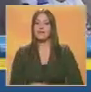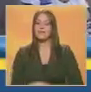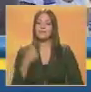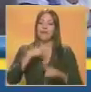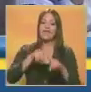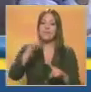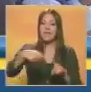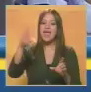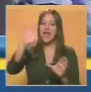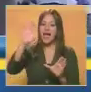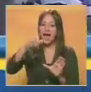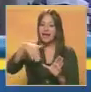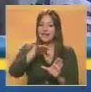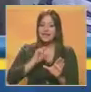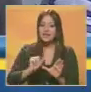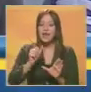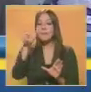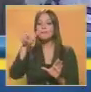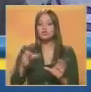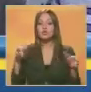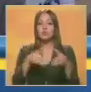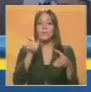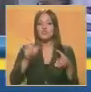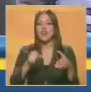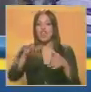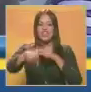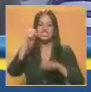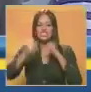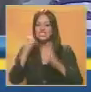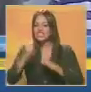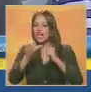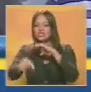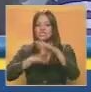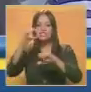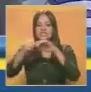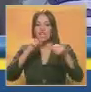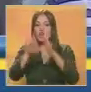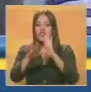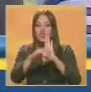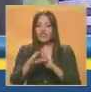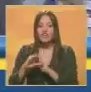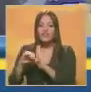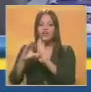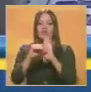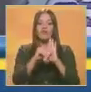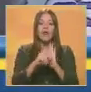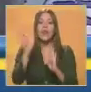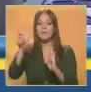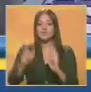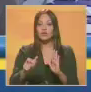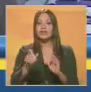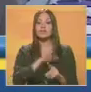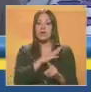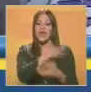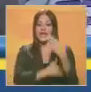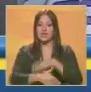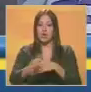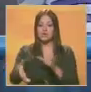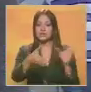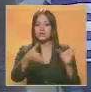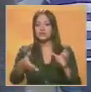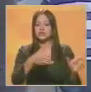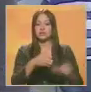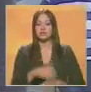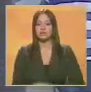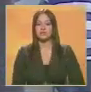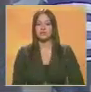harina y fue saqueada por un grupo de personas que estaban en los alrededores mientras estaban sacando a los propios heridos. Es la información que estamos